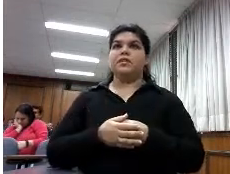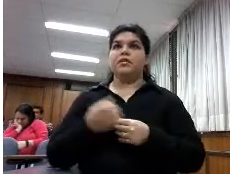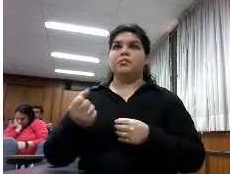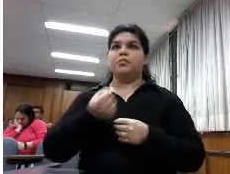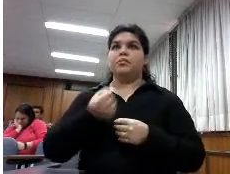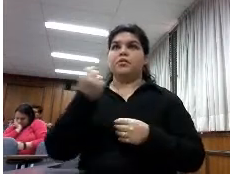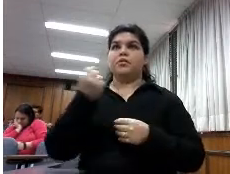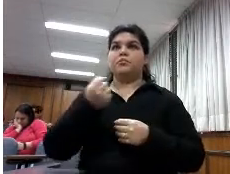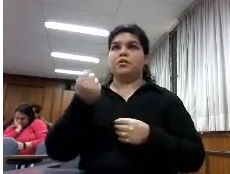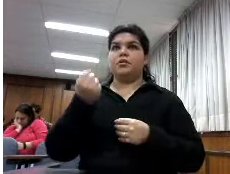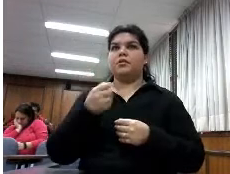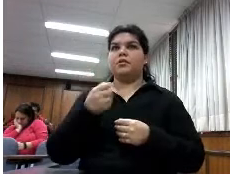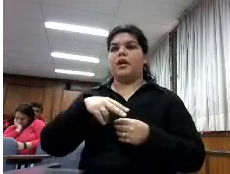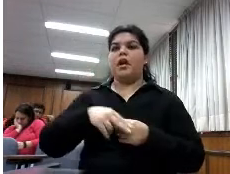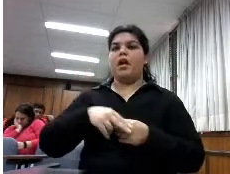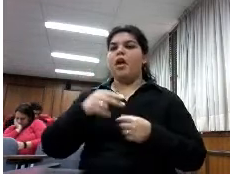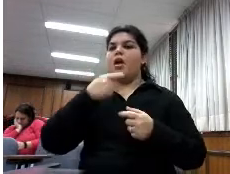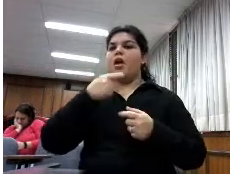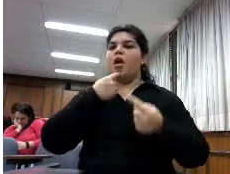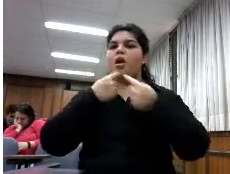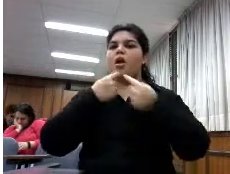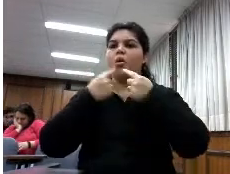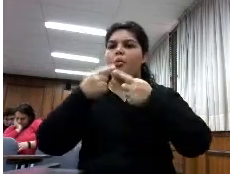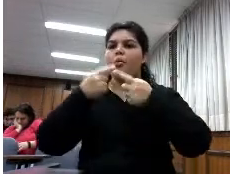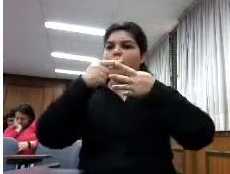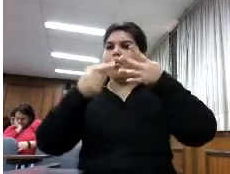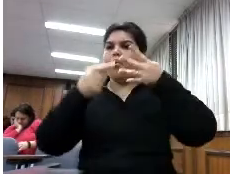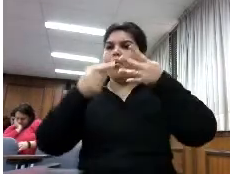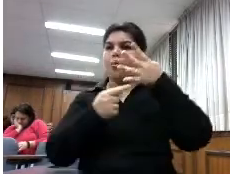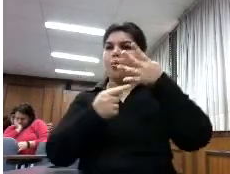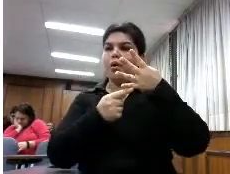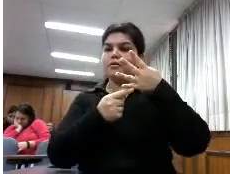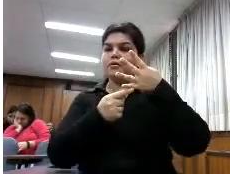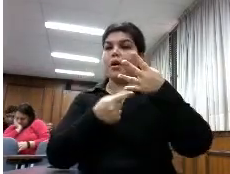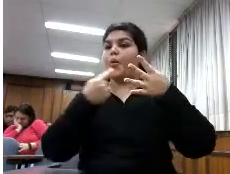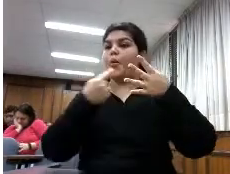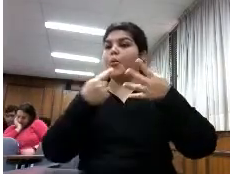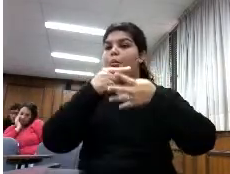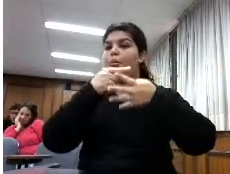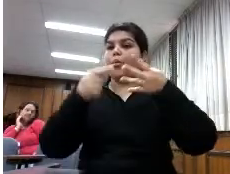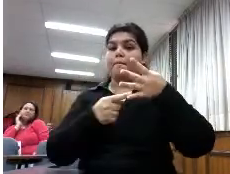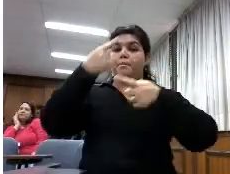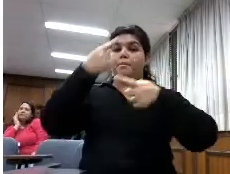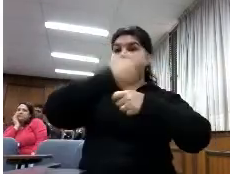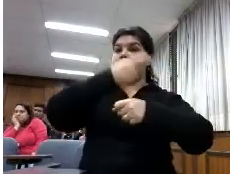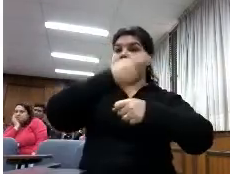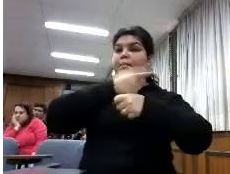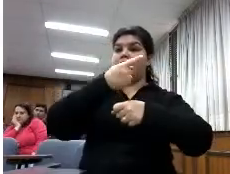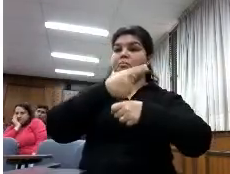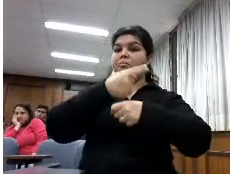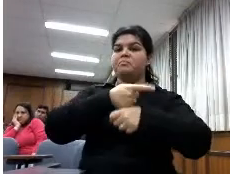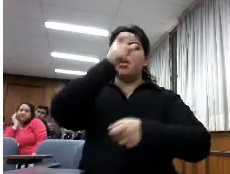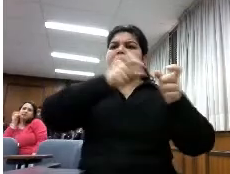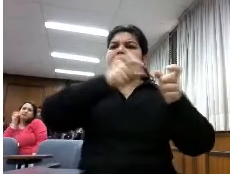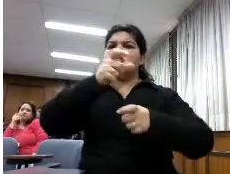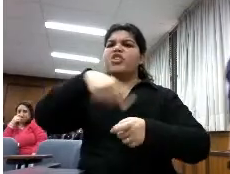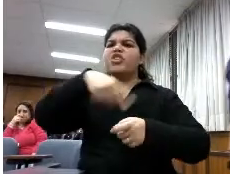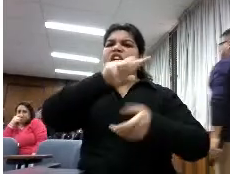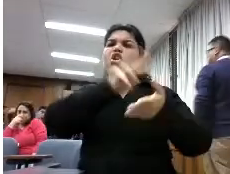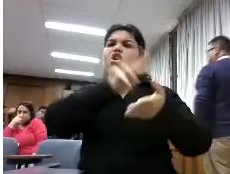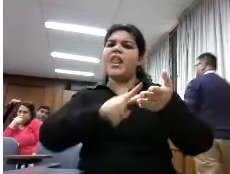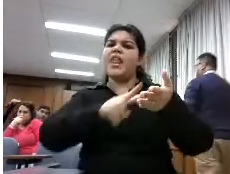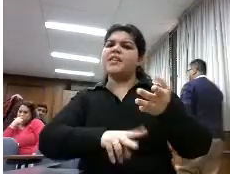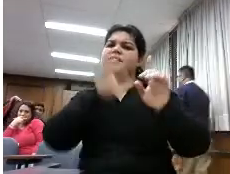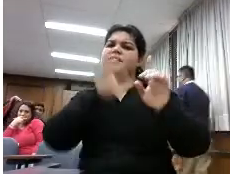costaba de cuatro encuestas una primera encuesta con los usuarios saber cuáles eran sus hábitos